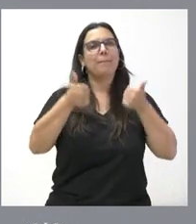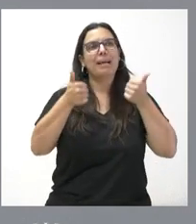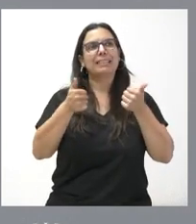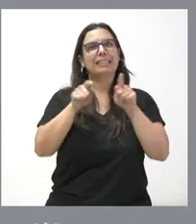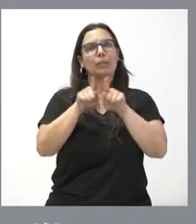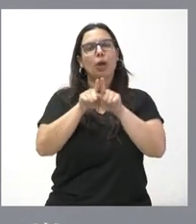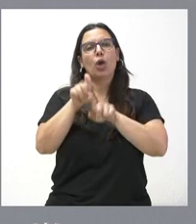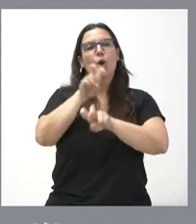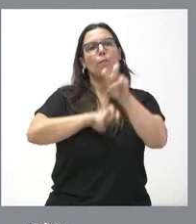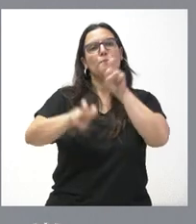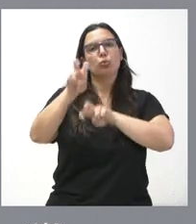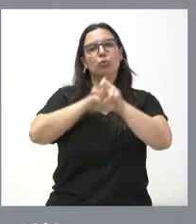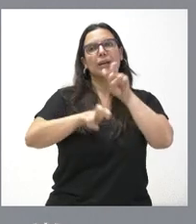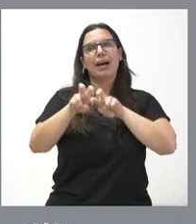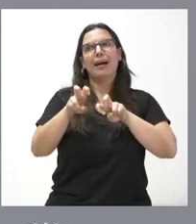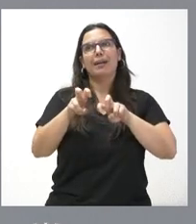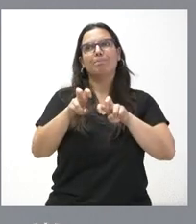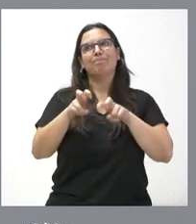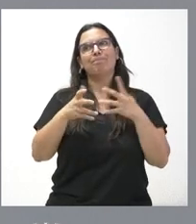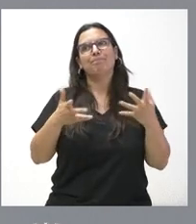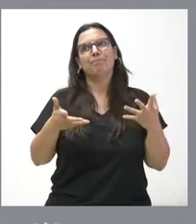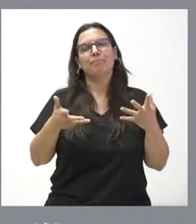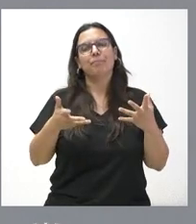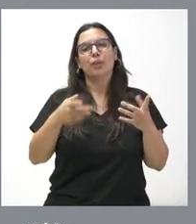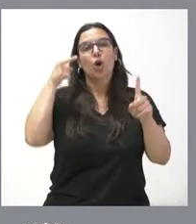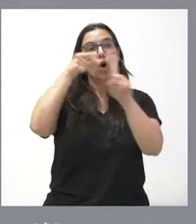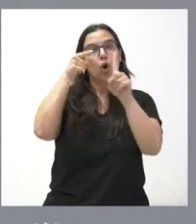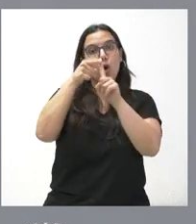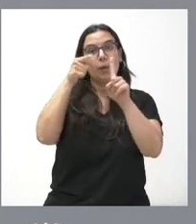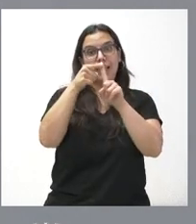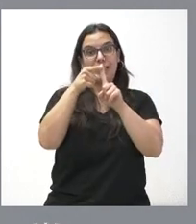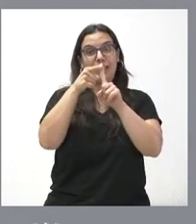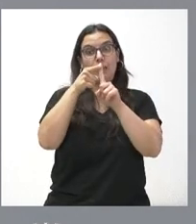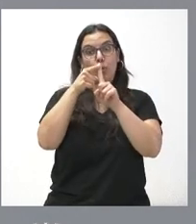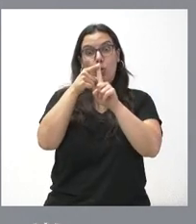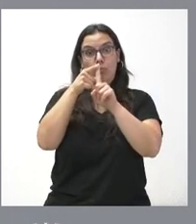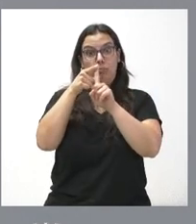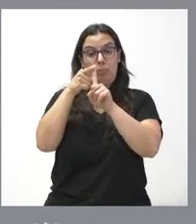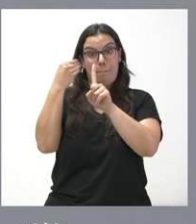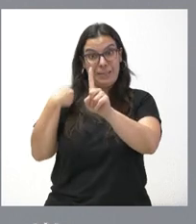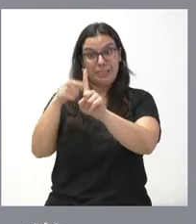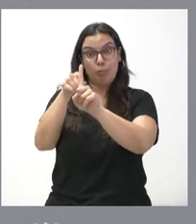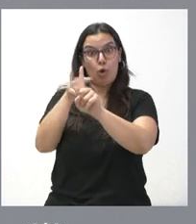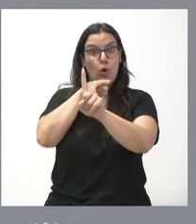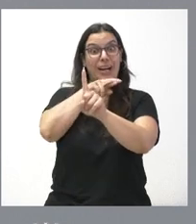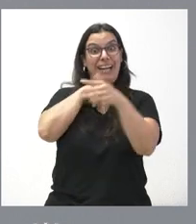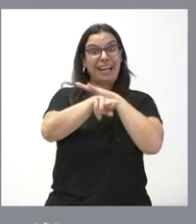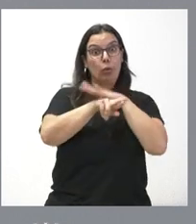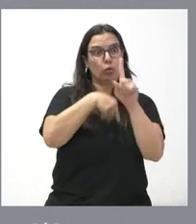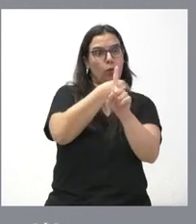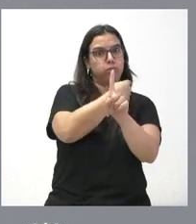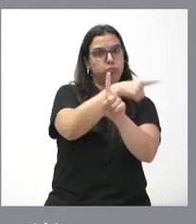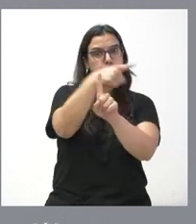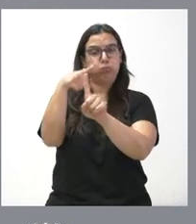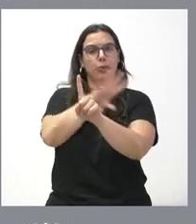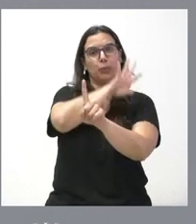buscar varios objetivos con los mismos recursos. Yo creo que nosotros vamos a hacer